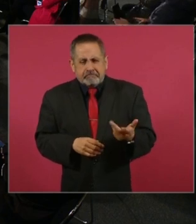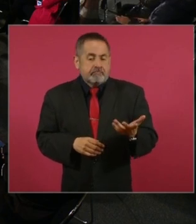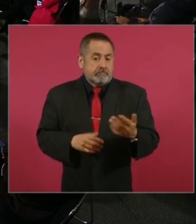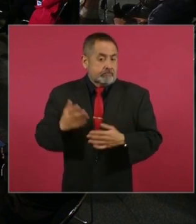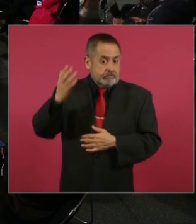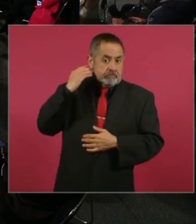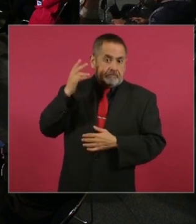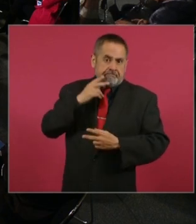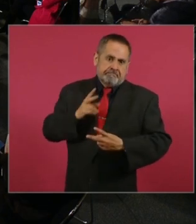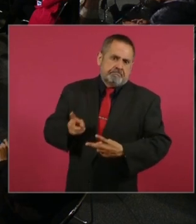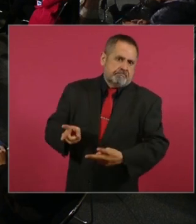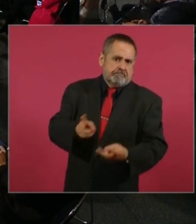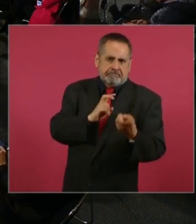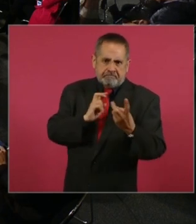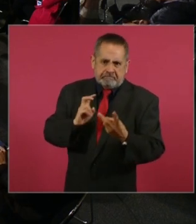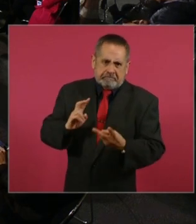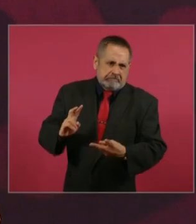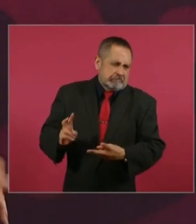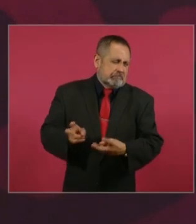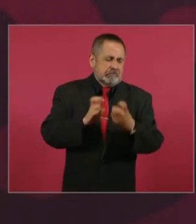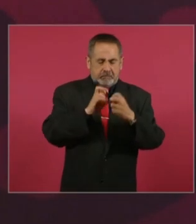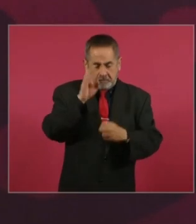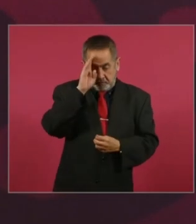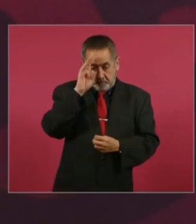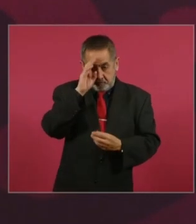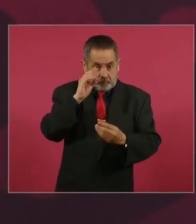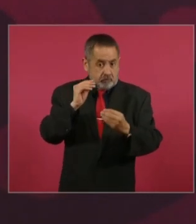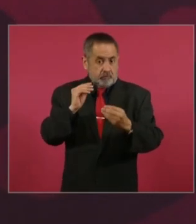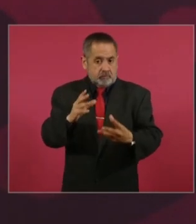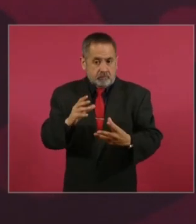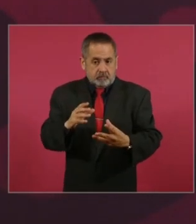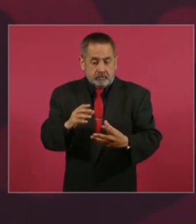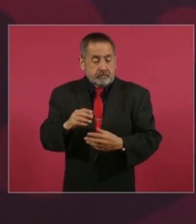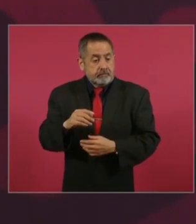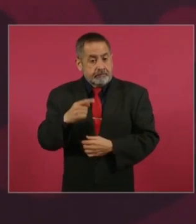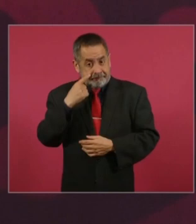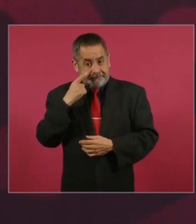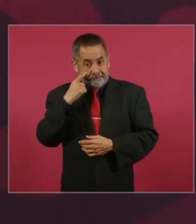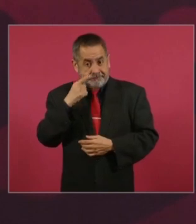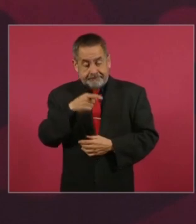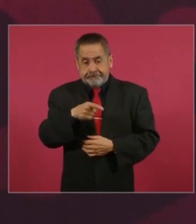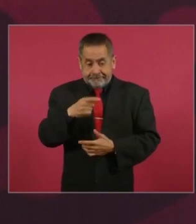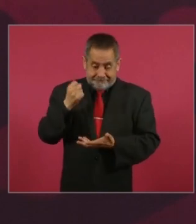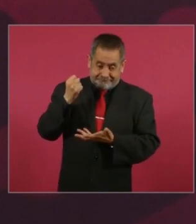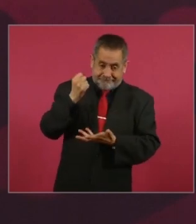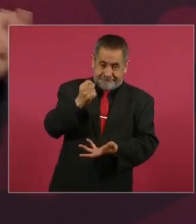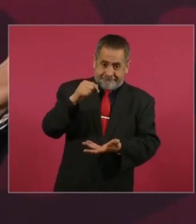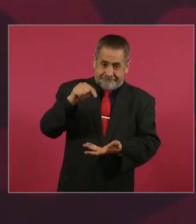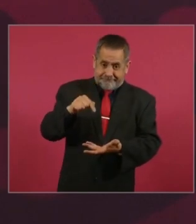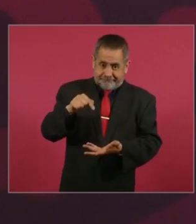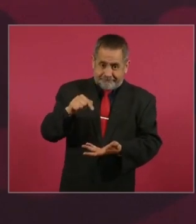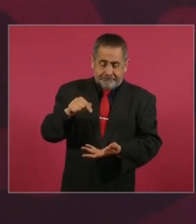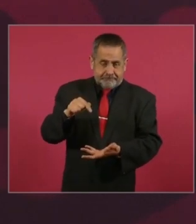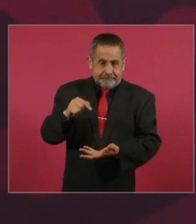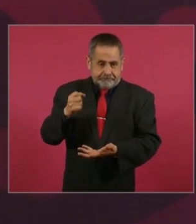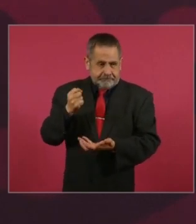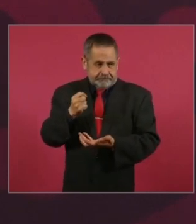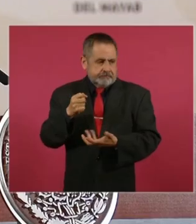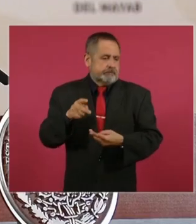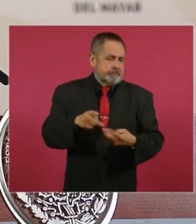robaban muchísimo dinero, al grado que con el mismo presupuesto de antes